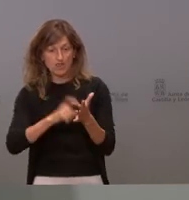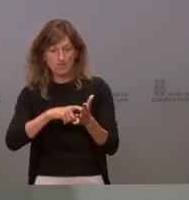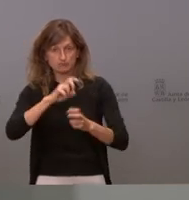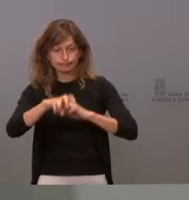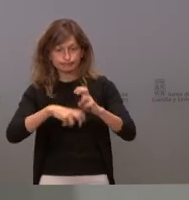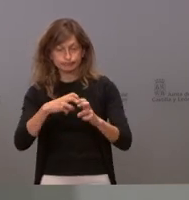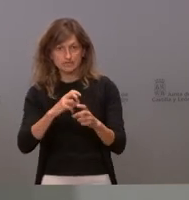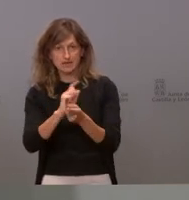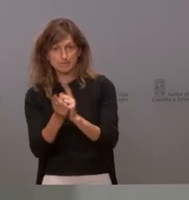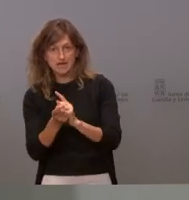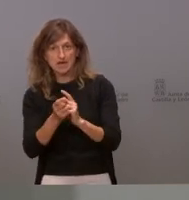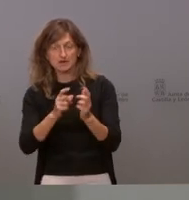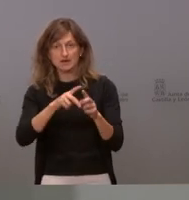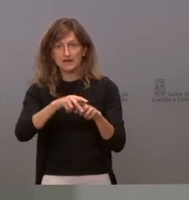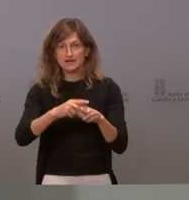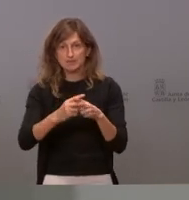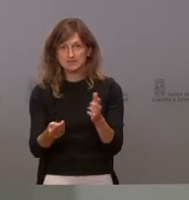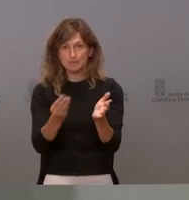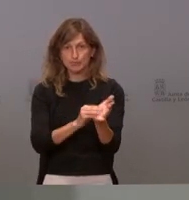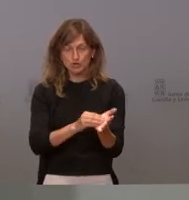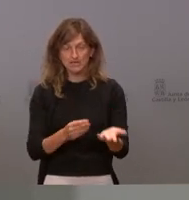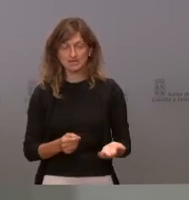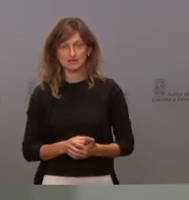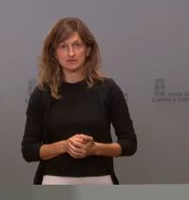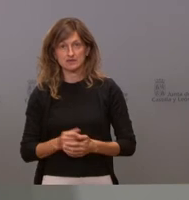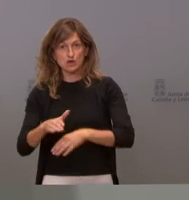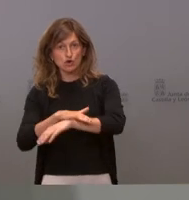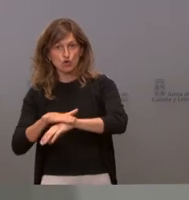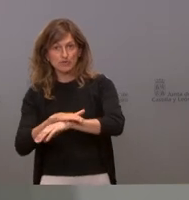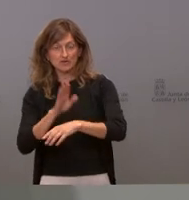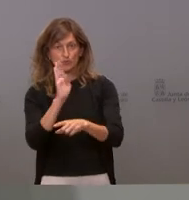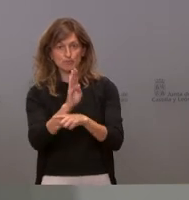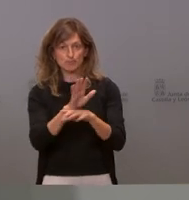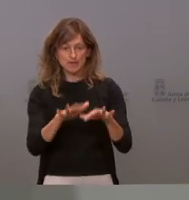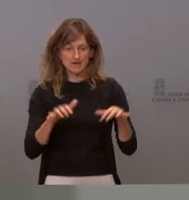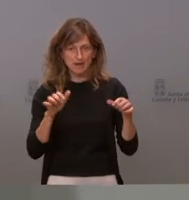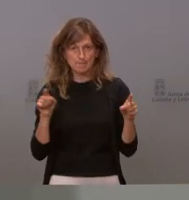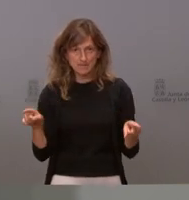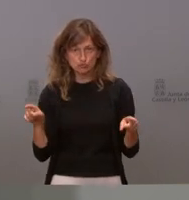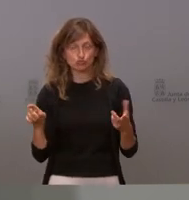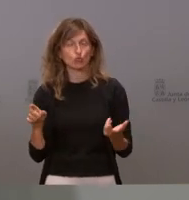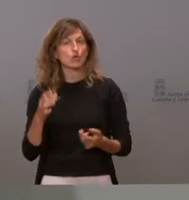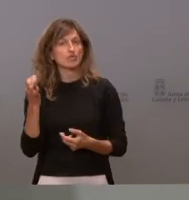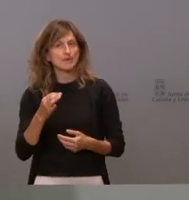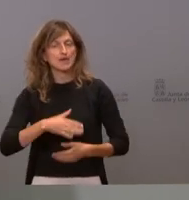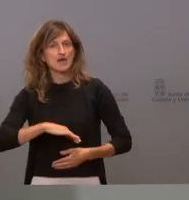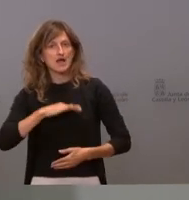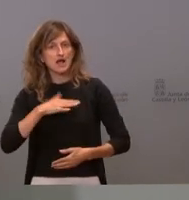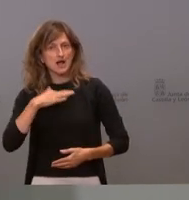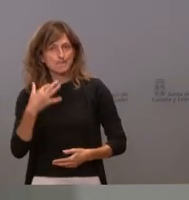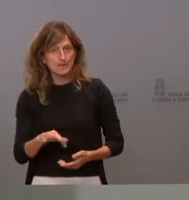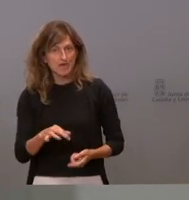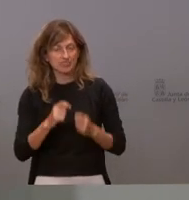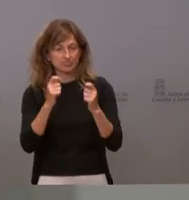alguna herramienta tendremos que poner y el gobierno y nuestro Parlamento que para eso está pues tendría que ser capaz de dotarnos